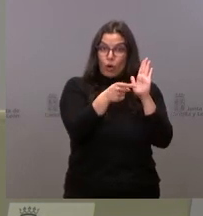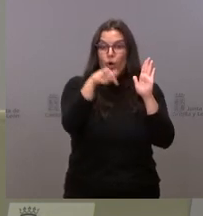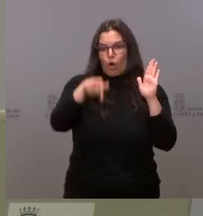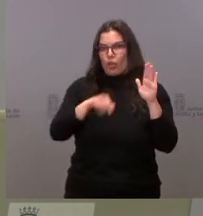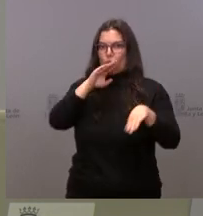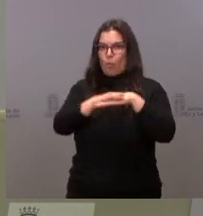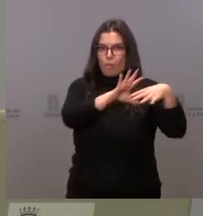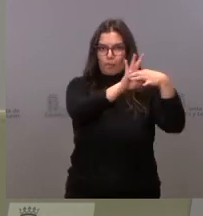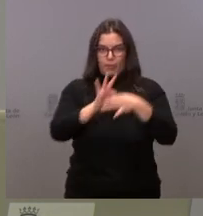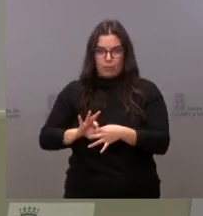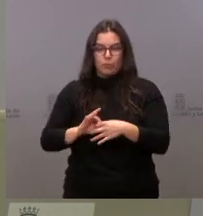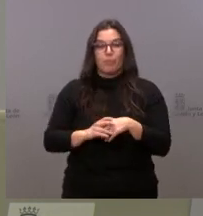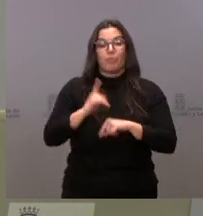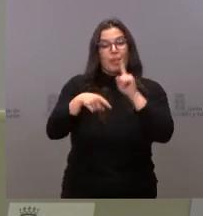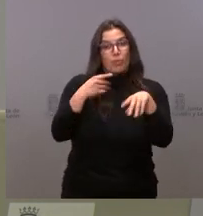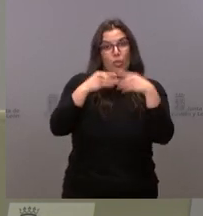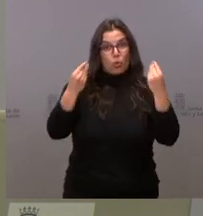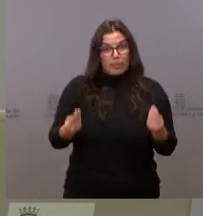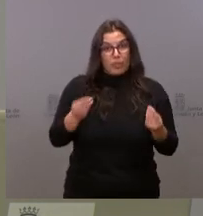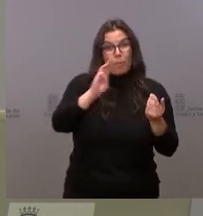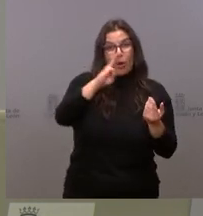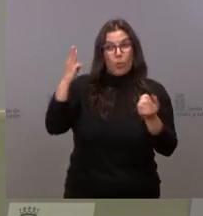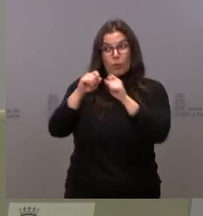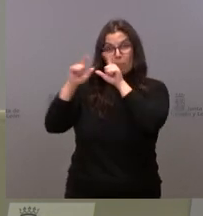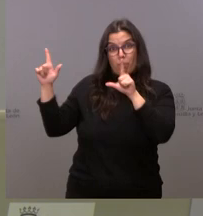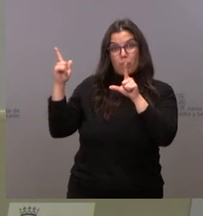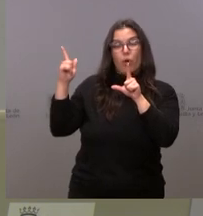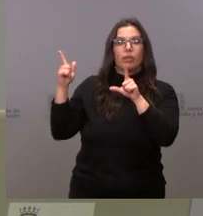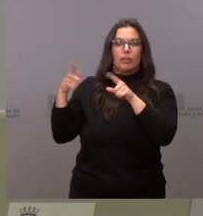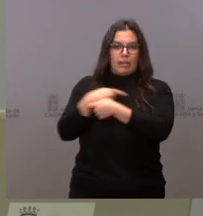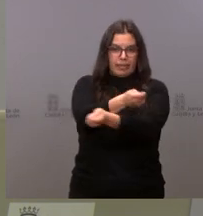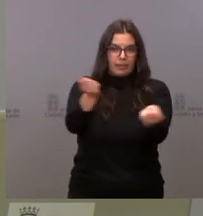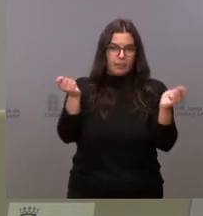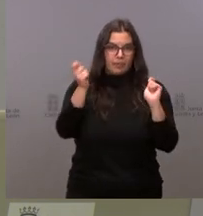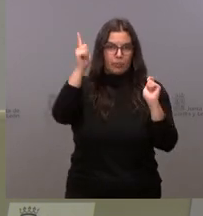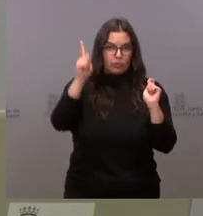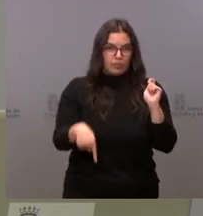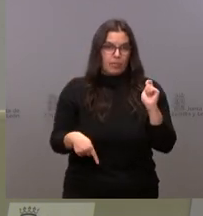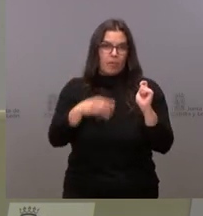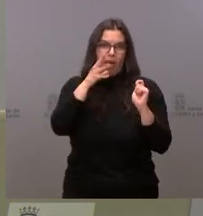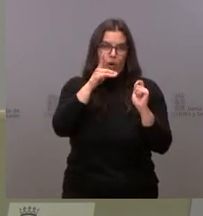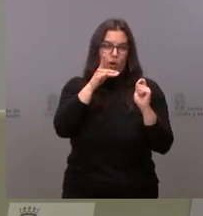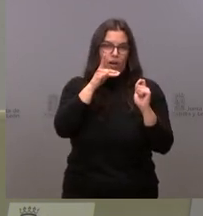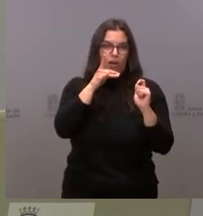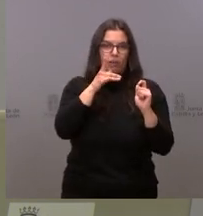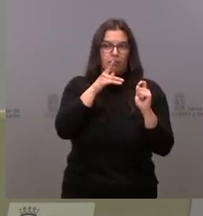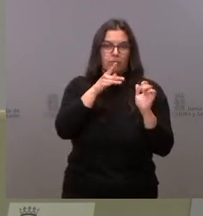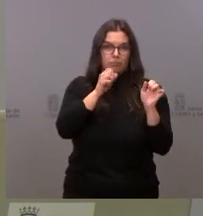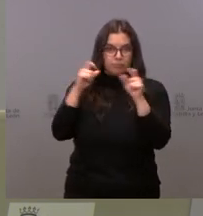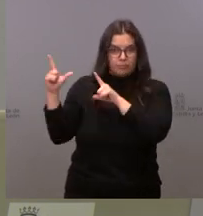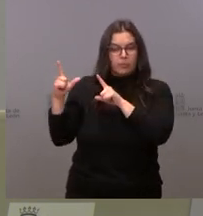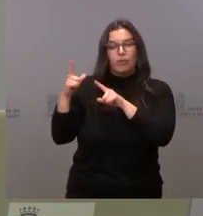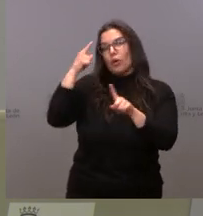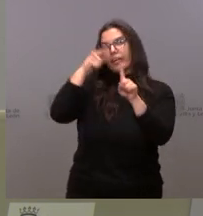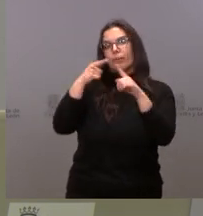de hoy. Les daremos la documentación del PowerPoint que desarrollaré a continuación con el objetivo que les